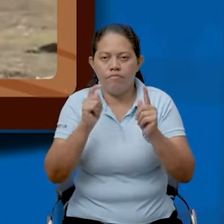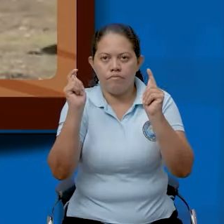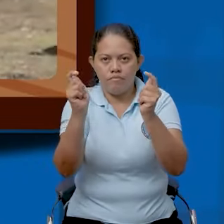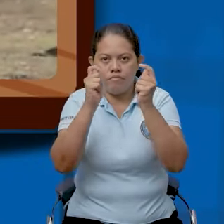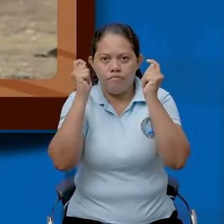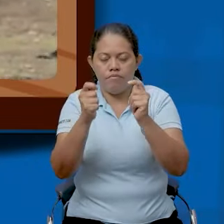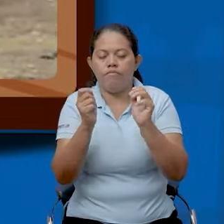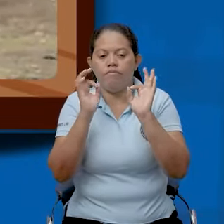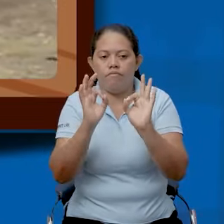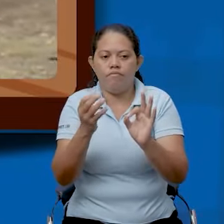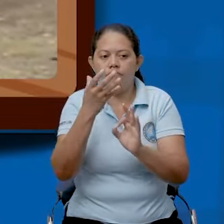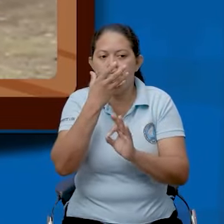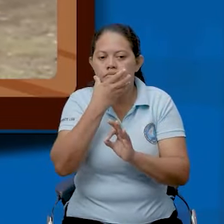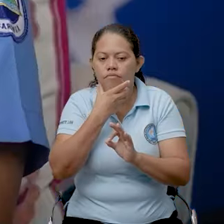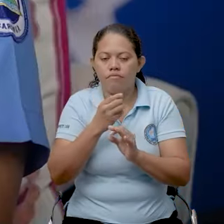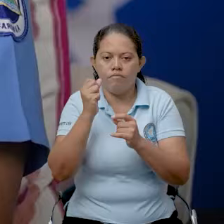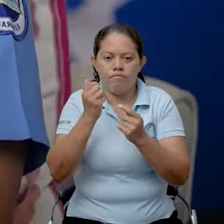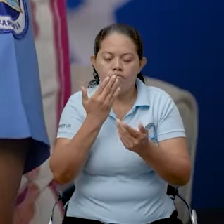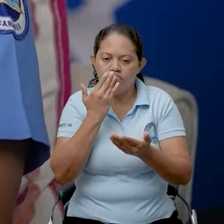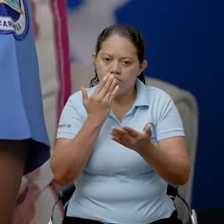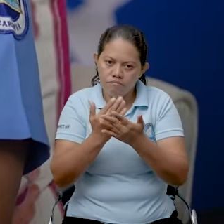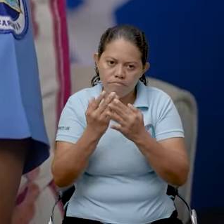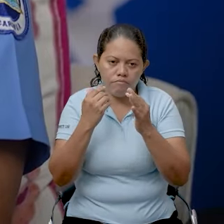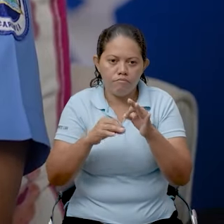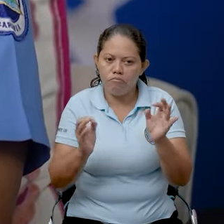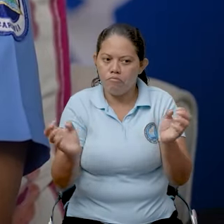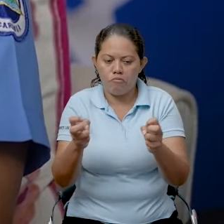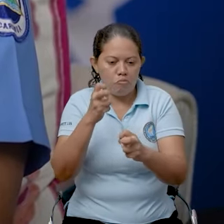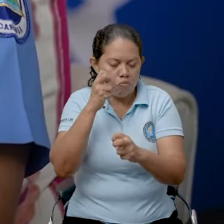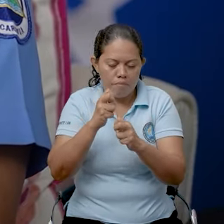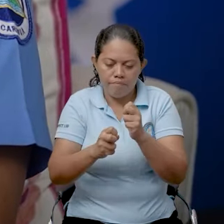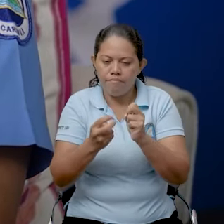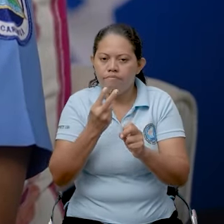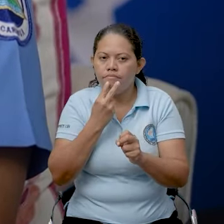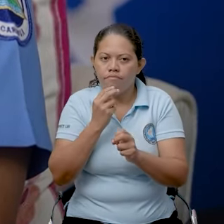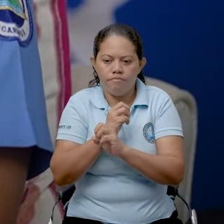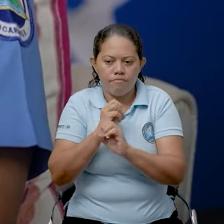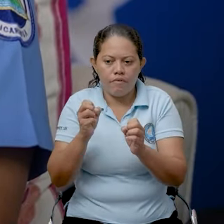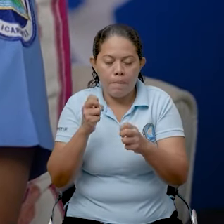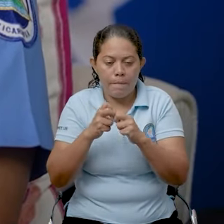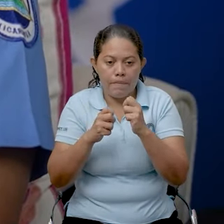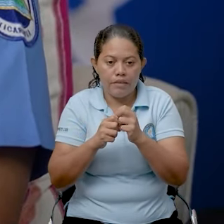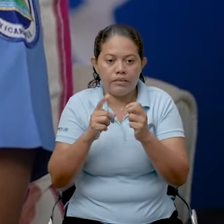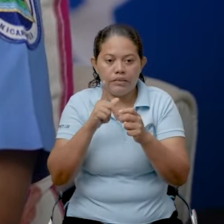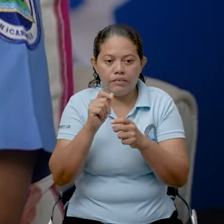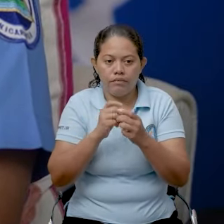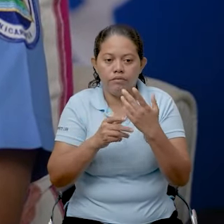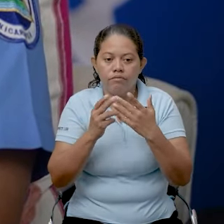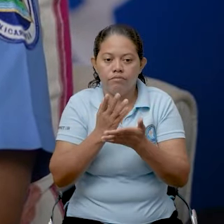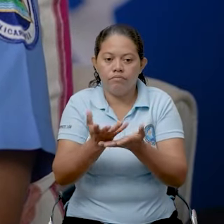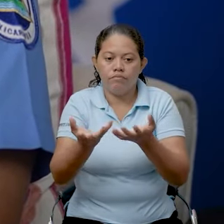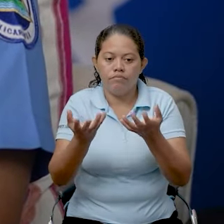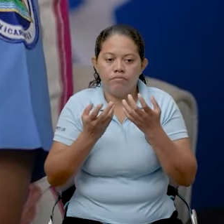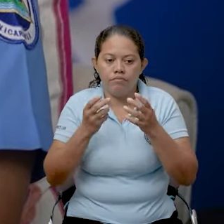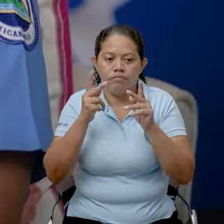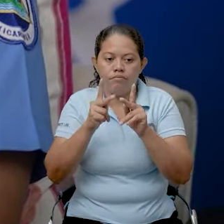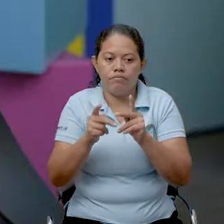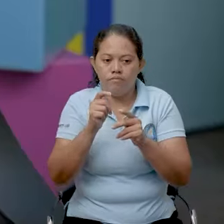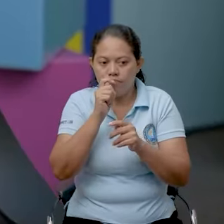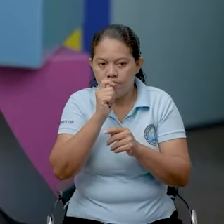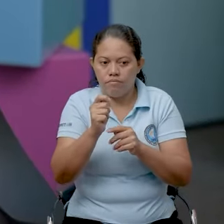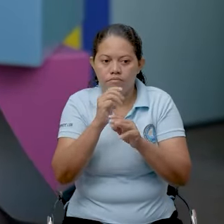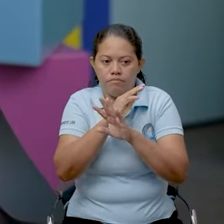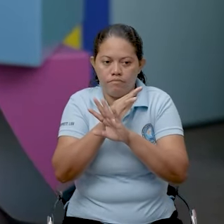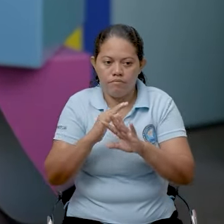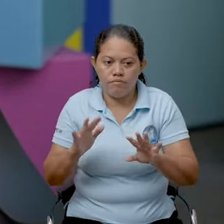celebraciones de dicha y prosperidad sin ningún tipo de accidente. Queremos que nuestra gente goce